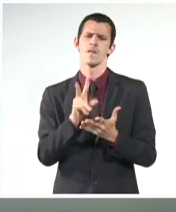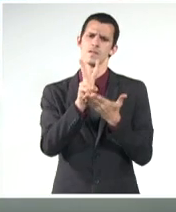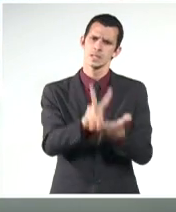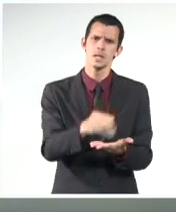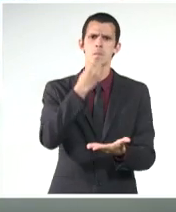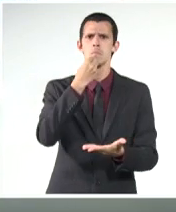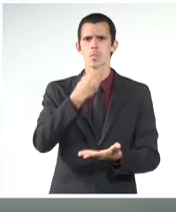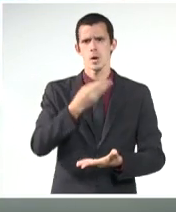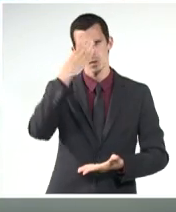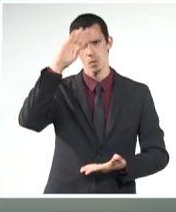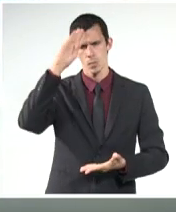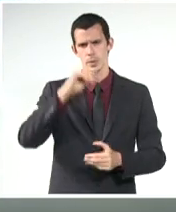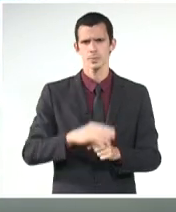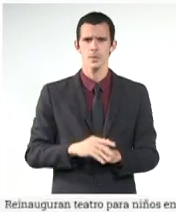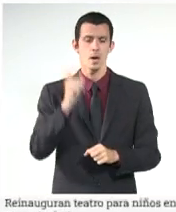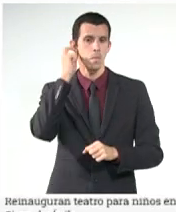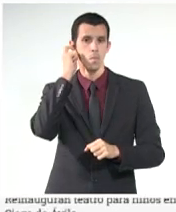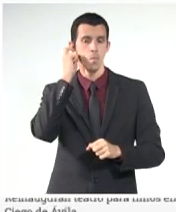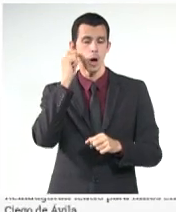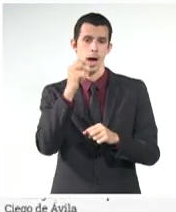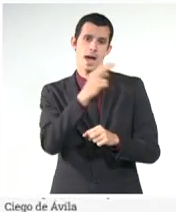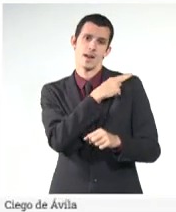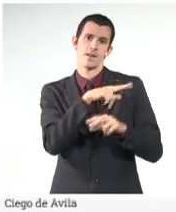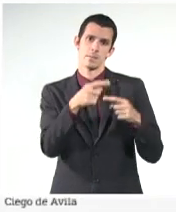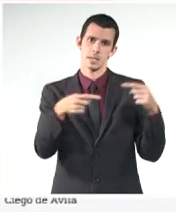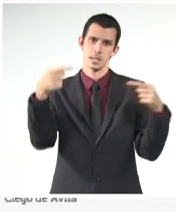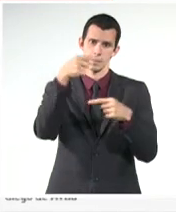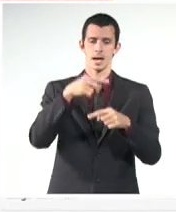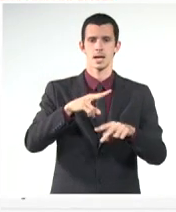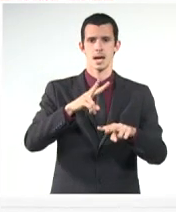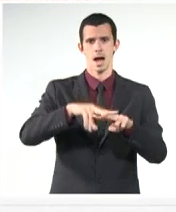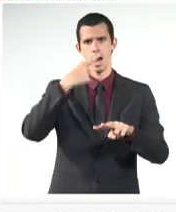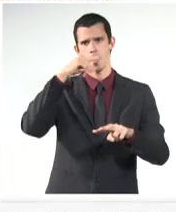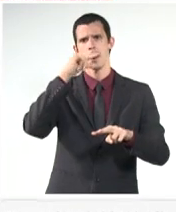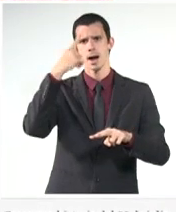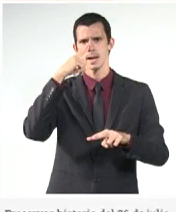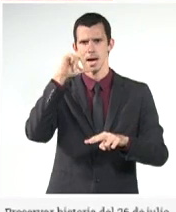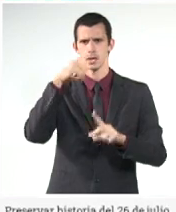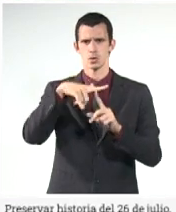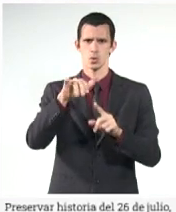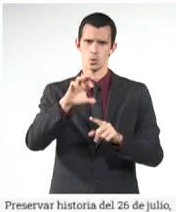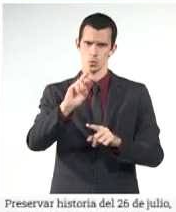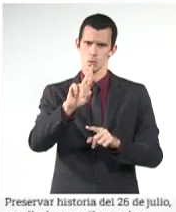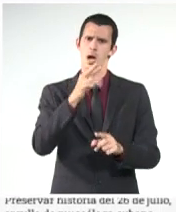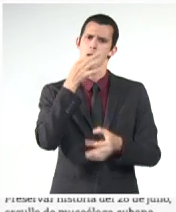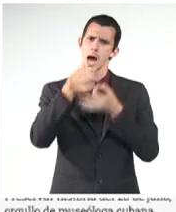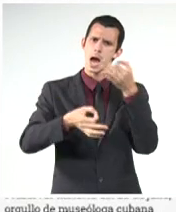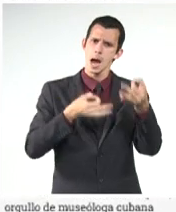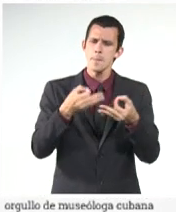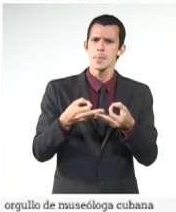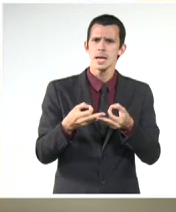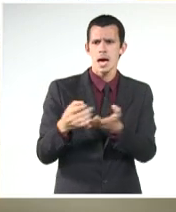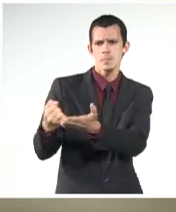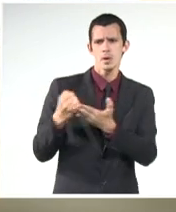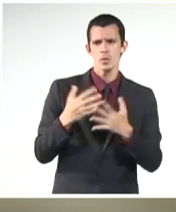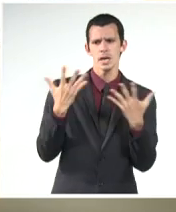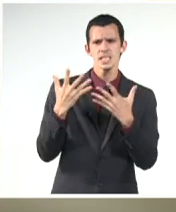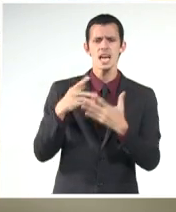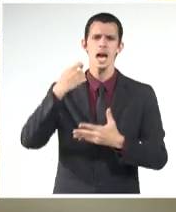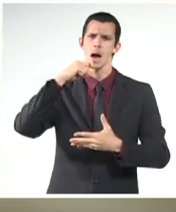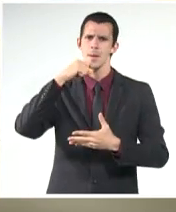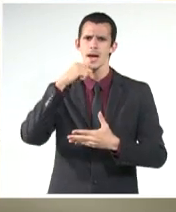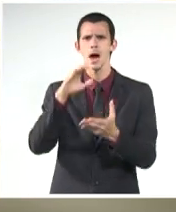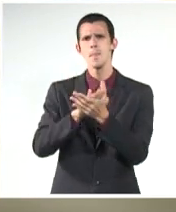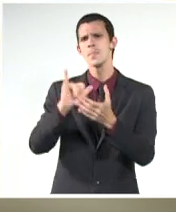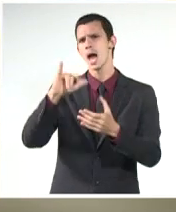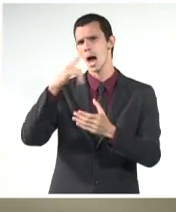especialista principal de Habanatur en Villaclara, precisó que es una idea que nace de la agencia Cuba Max en la ciudad estadounidense de